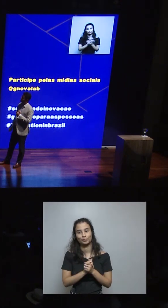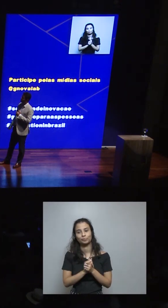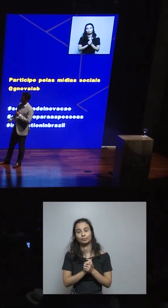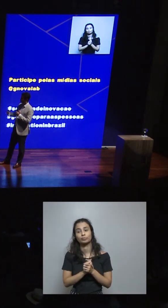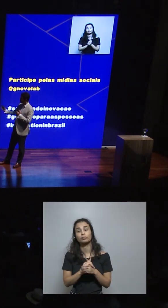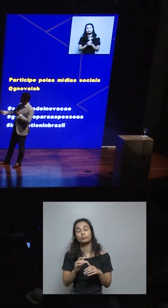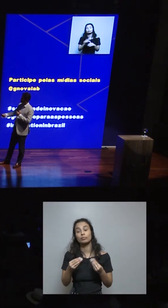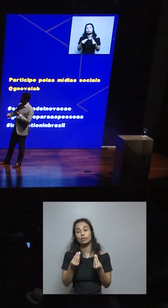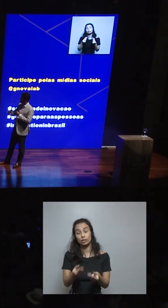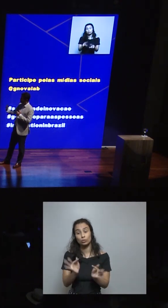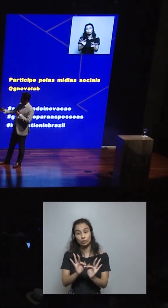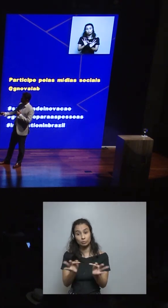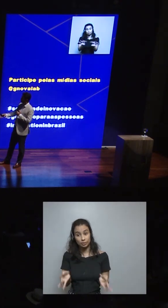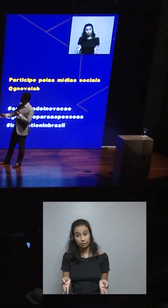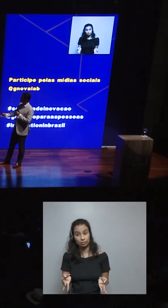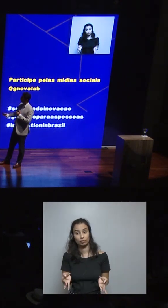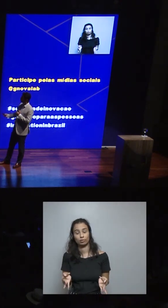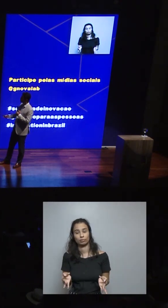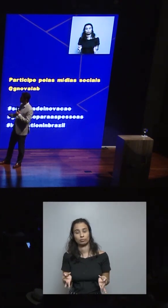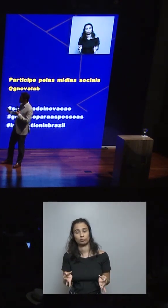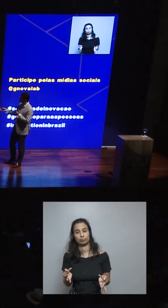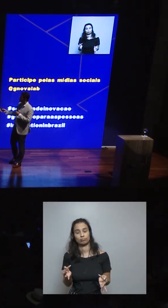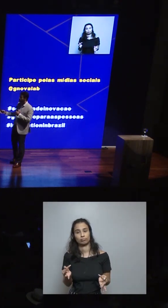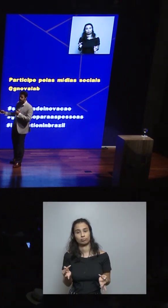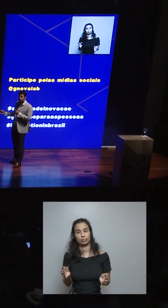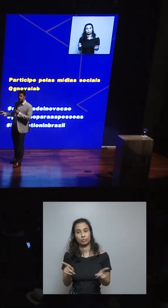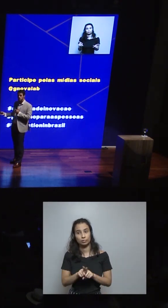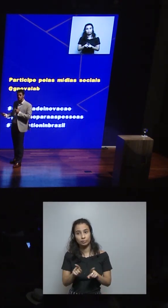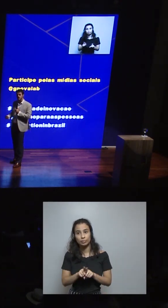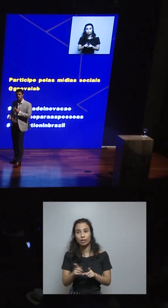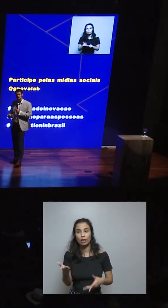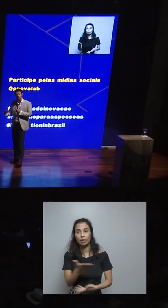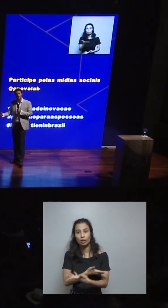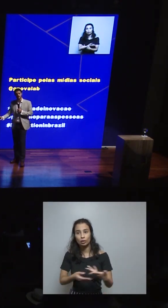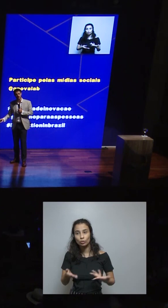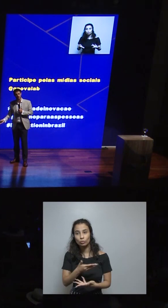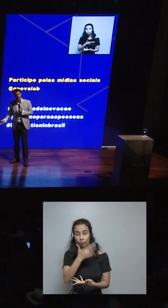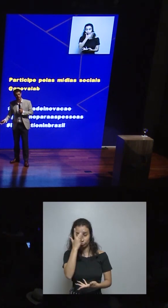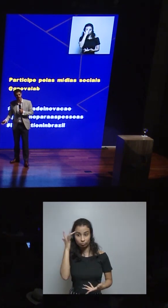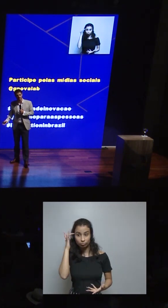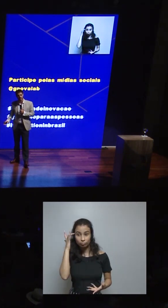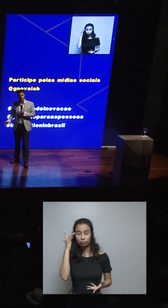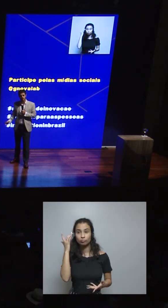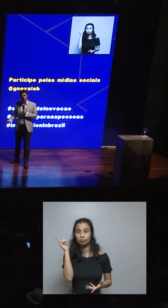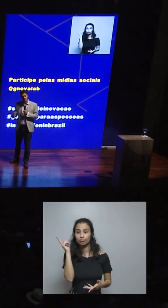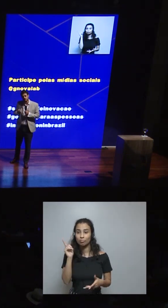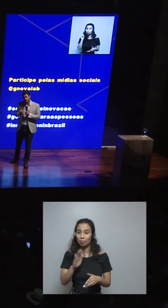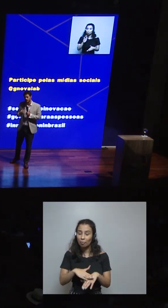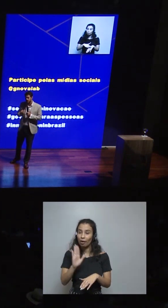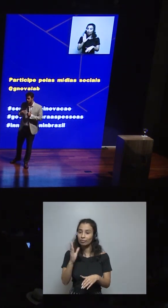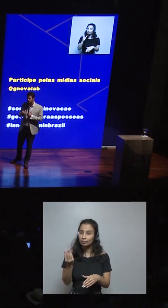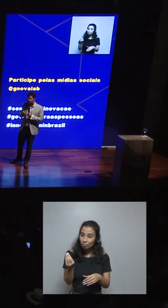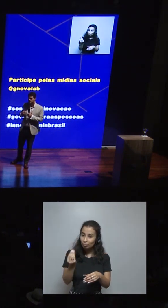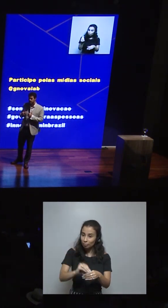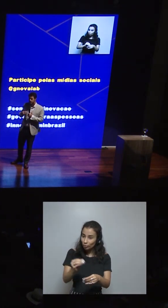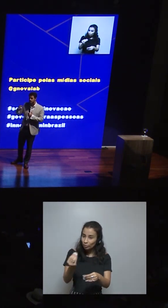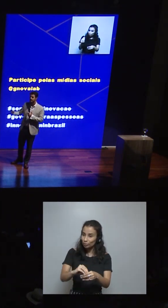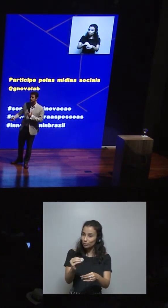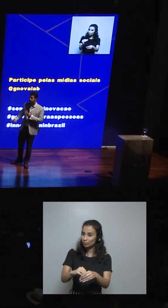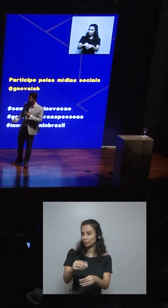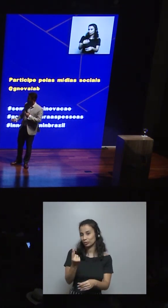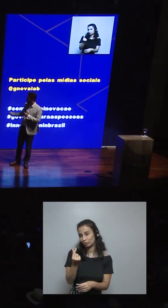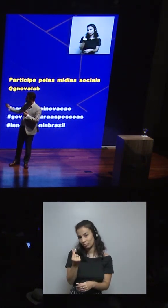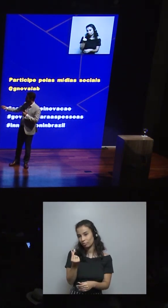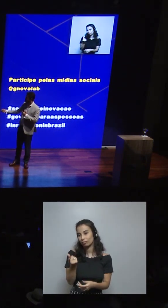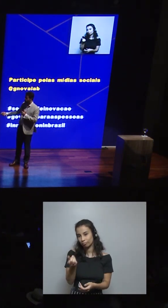mayor retorno en estas aplicaciones. Y las personas dejaron más dinero en sus cuentas, que el negocio